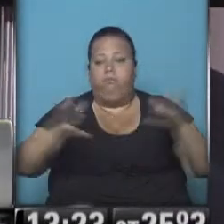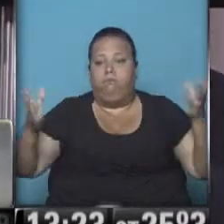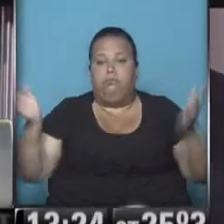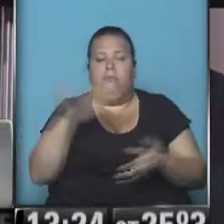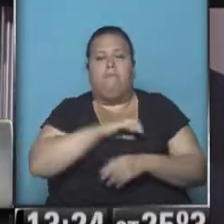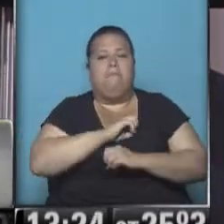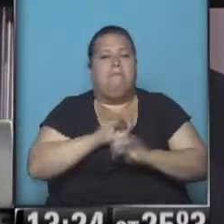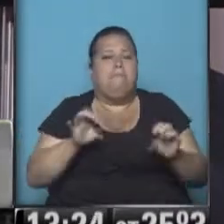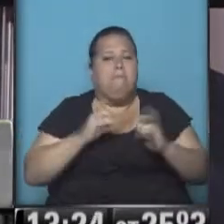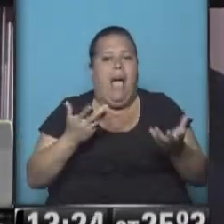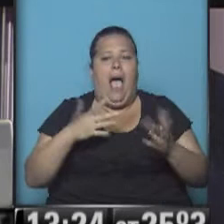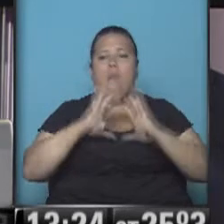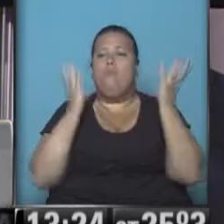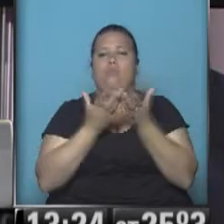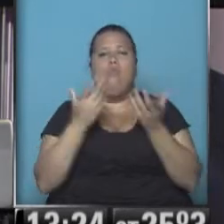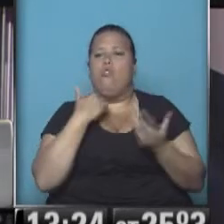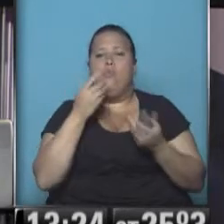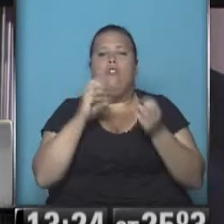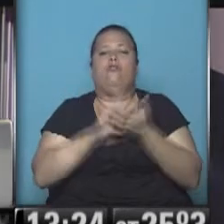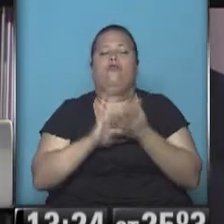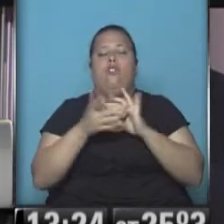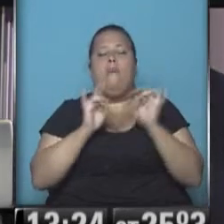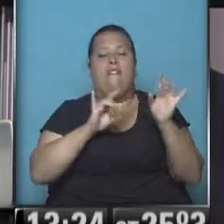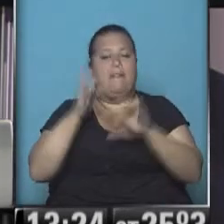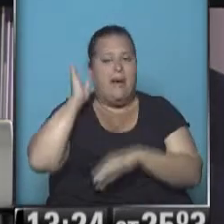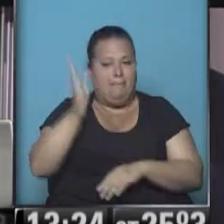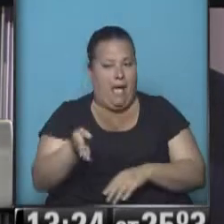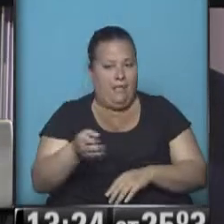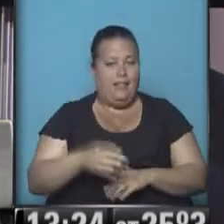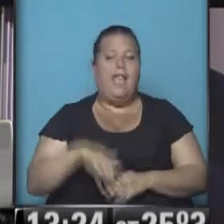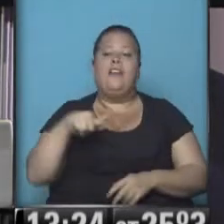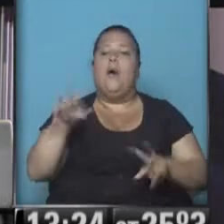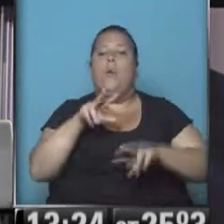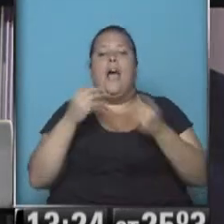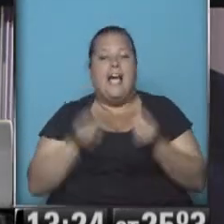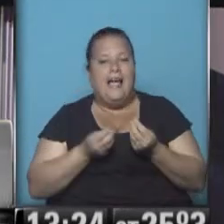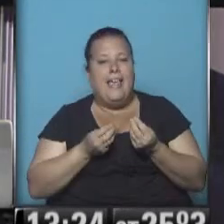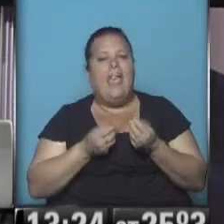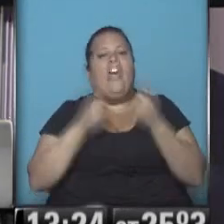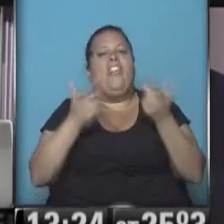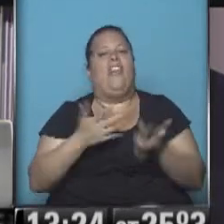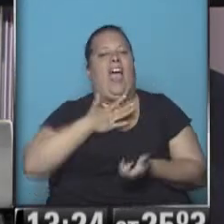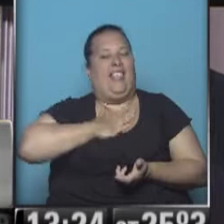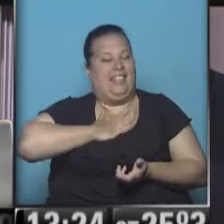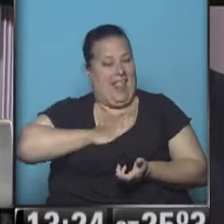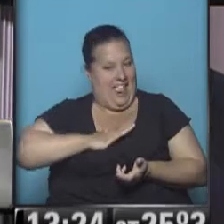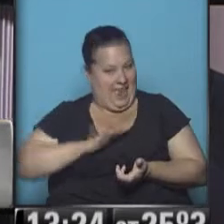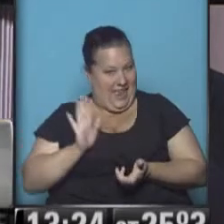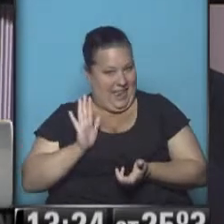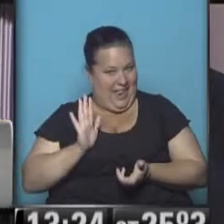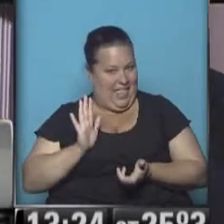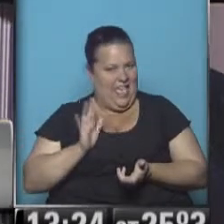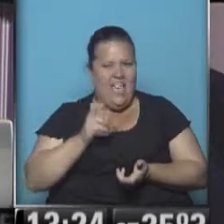lo mal que está preparado el mundo frente a estas epidemias. Pero lo que vamos a intentar hacer es llevar un poco de tranquilidad, porque